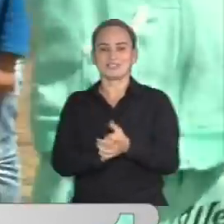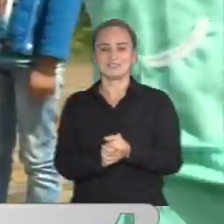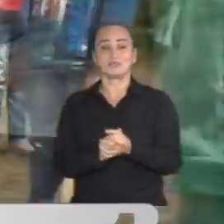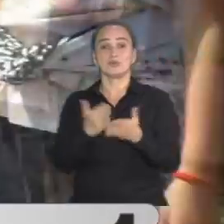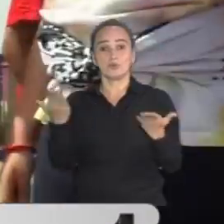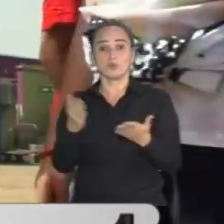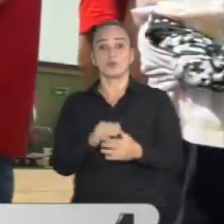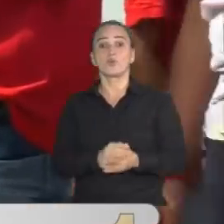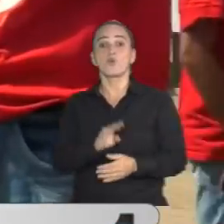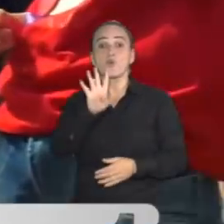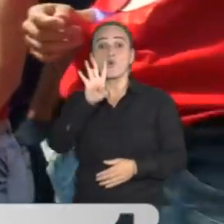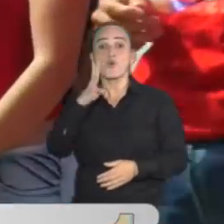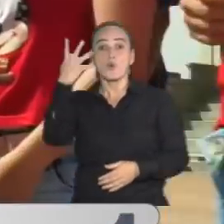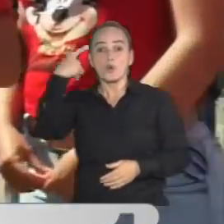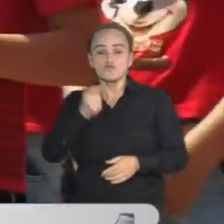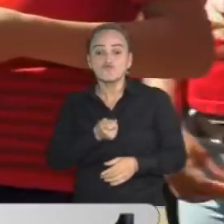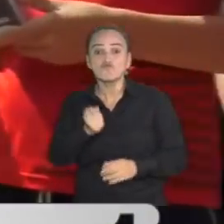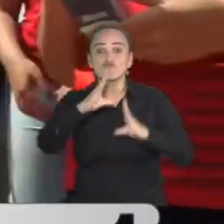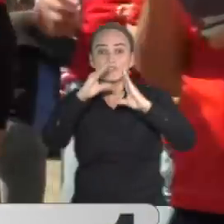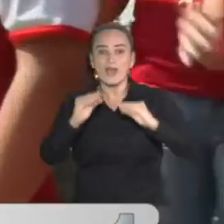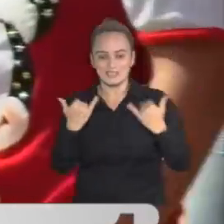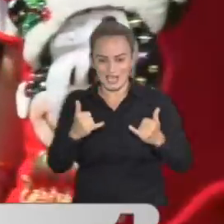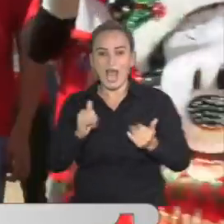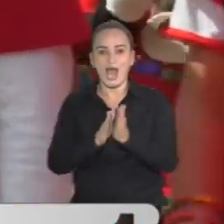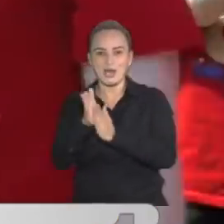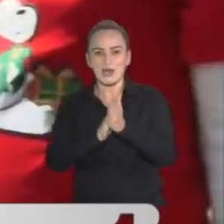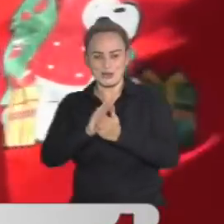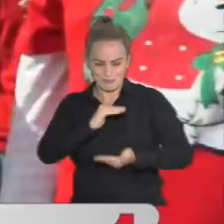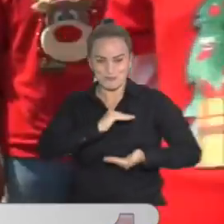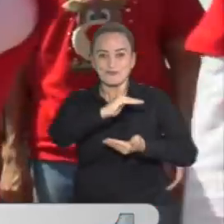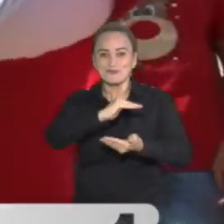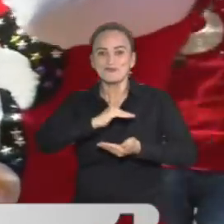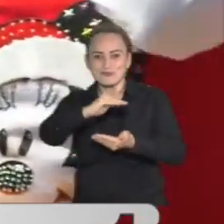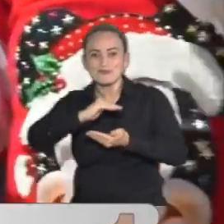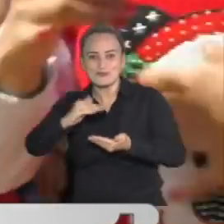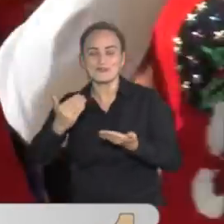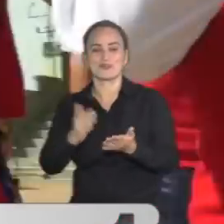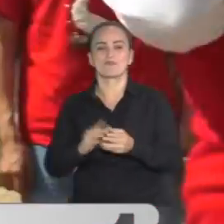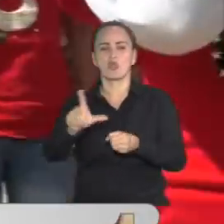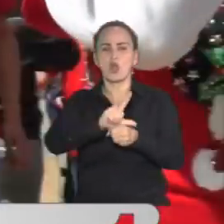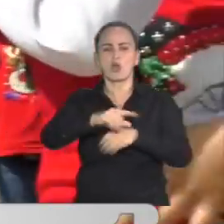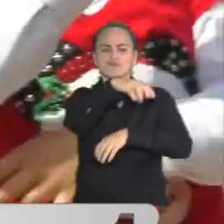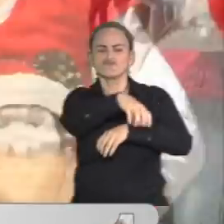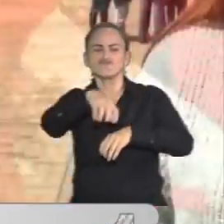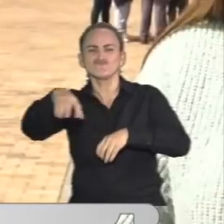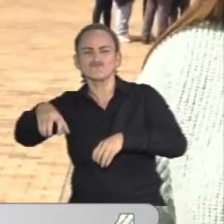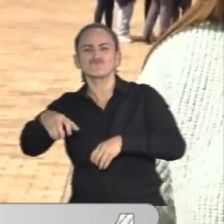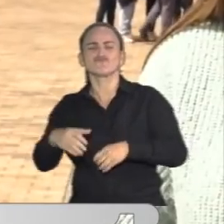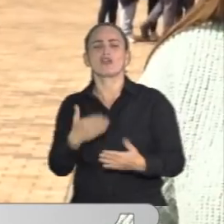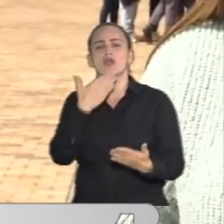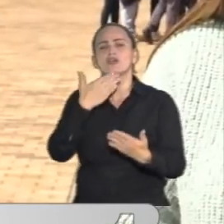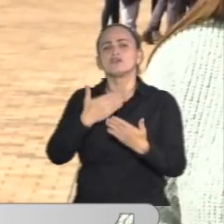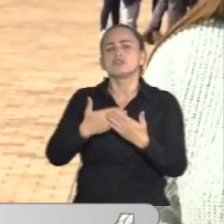A cuatro días de Navidad les llegó su aguinaldo a más de cuatro mil niños de distintas localidades en Bogotá. Lo estamos haciendo con la fundación,